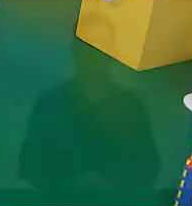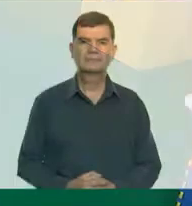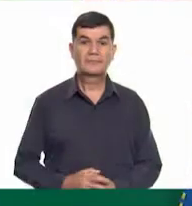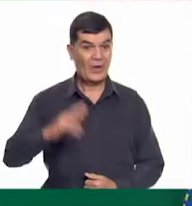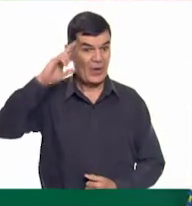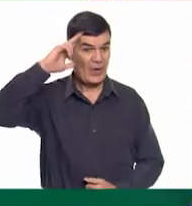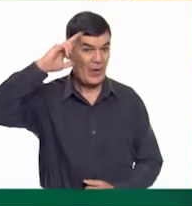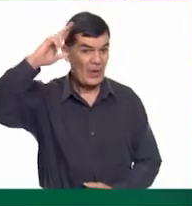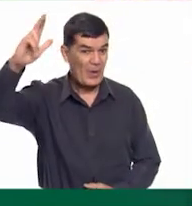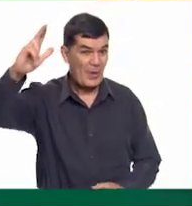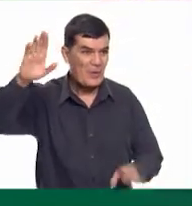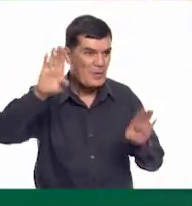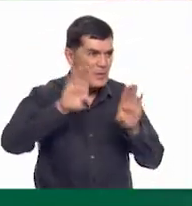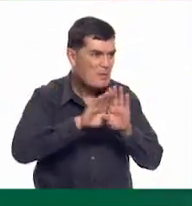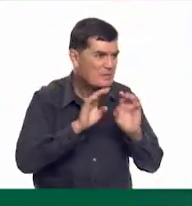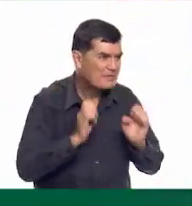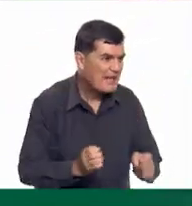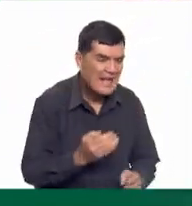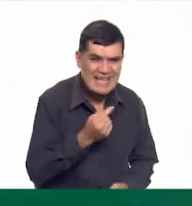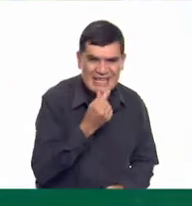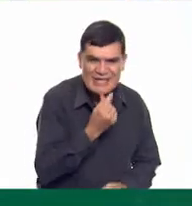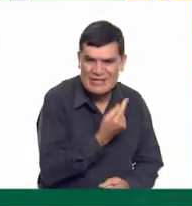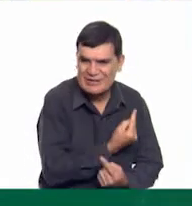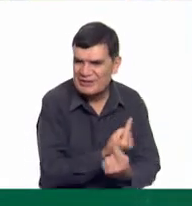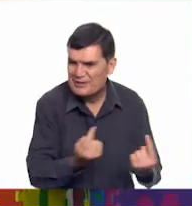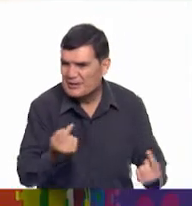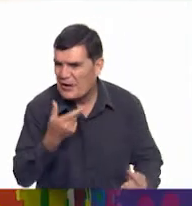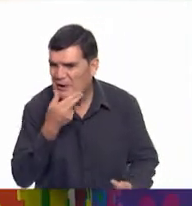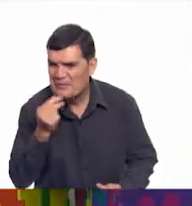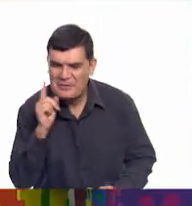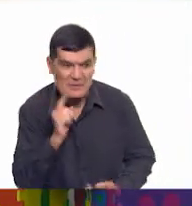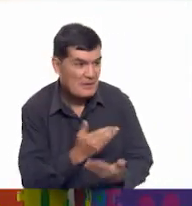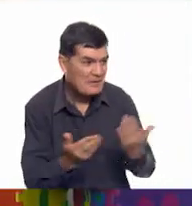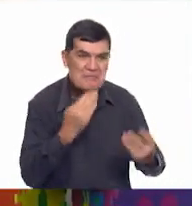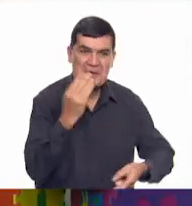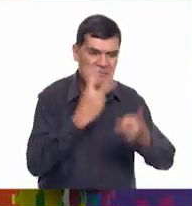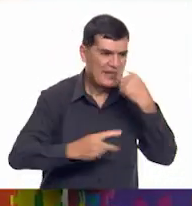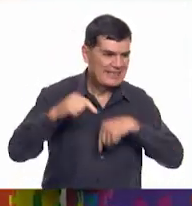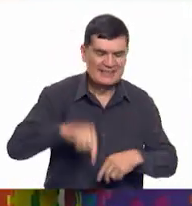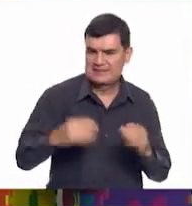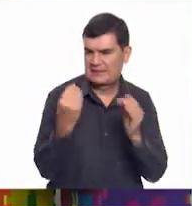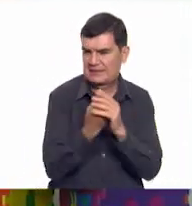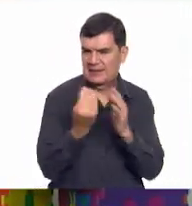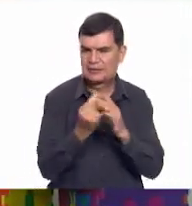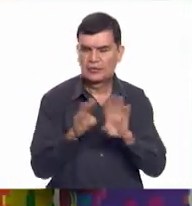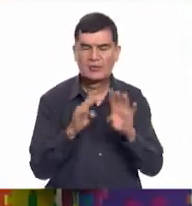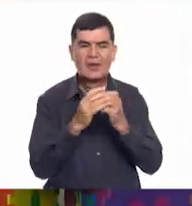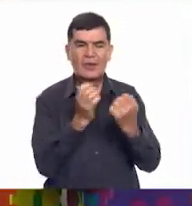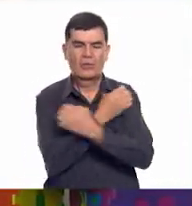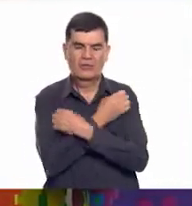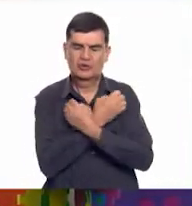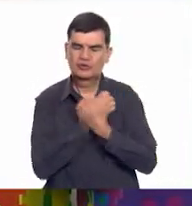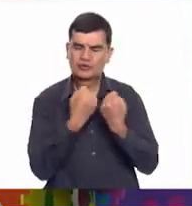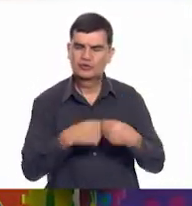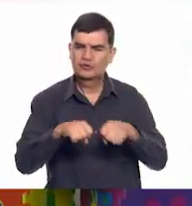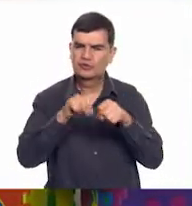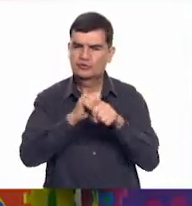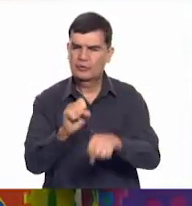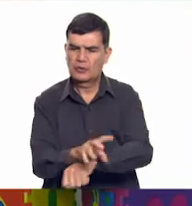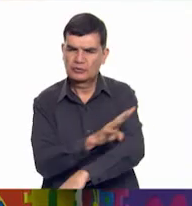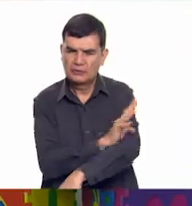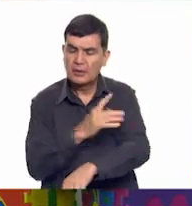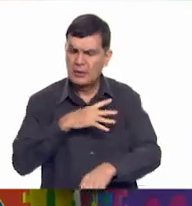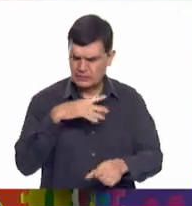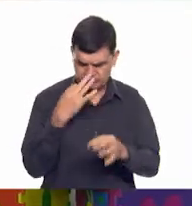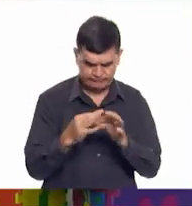¡Hola! ¿Cómo están, niñas y niños? Bienvenidos y bienvenidos nuevamente a esta su clase de educación socioemocional. ¿Están listas y